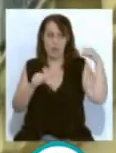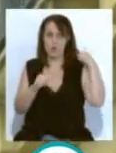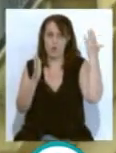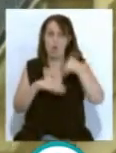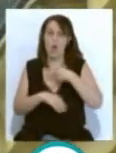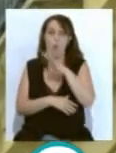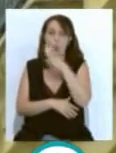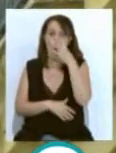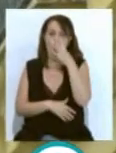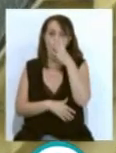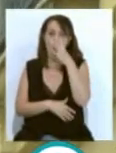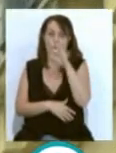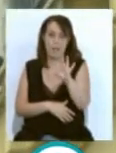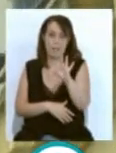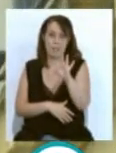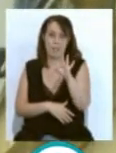años de la historia de la UCA.